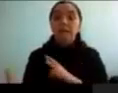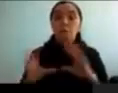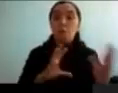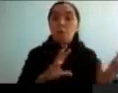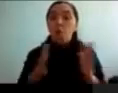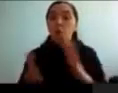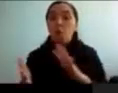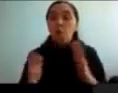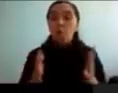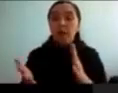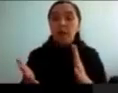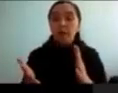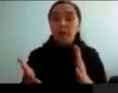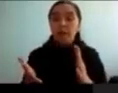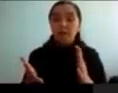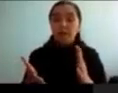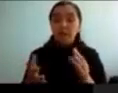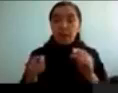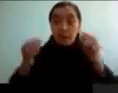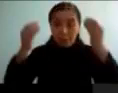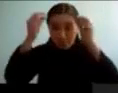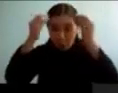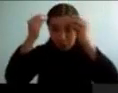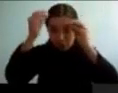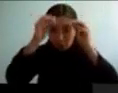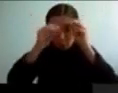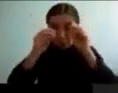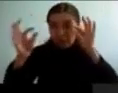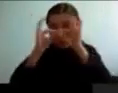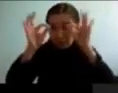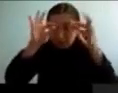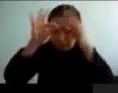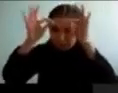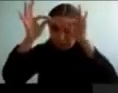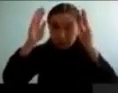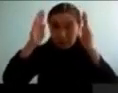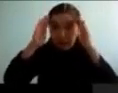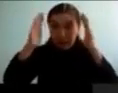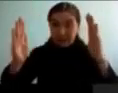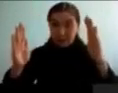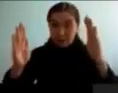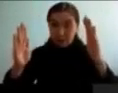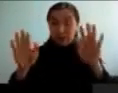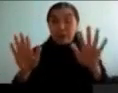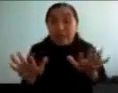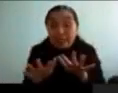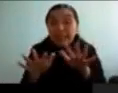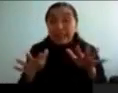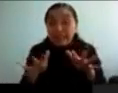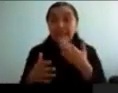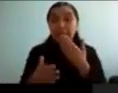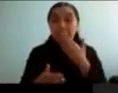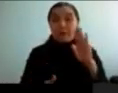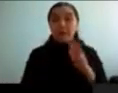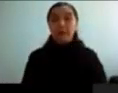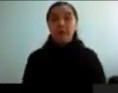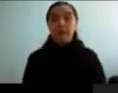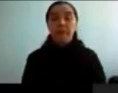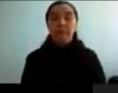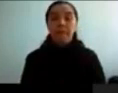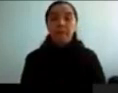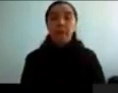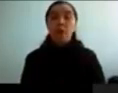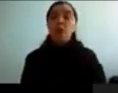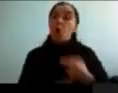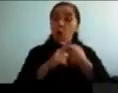ciertas moléculas que son neurotransmisores que tienen que ver con la atención. Entonces, eso es interesante. Otra característica interesante